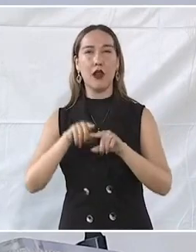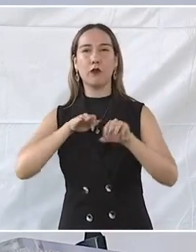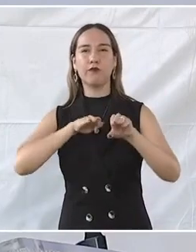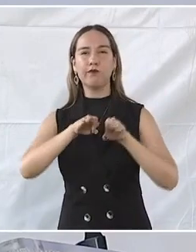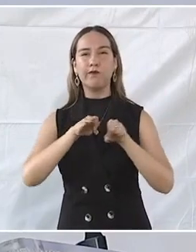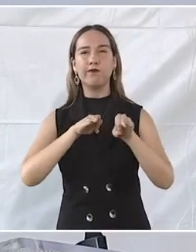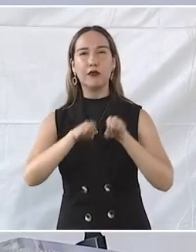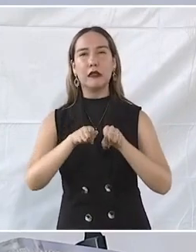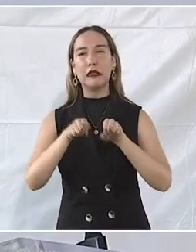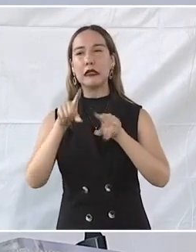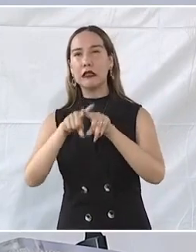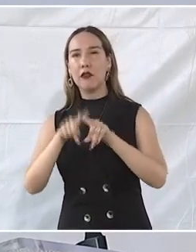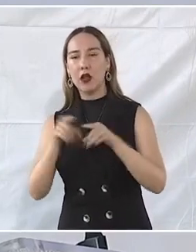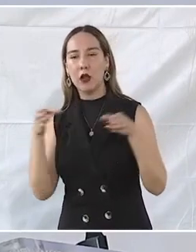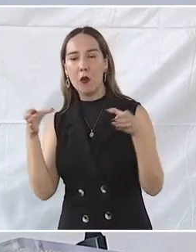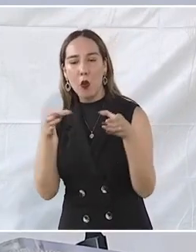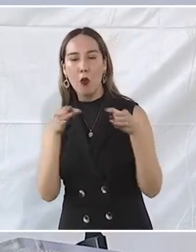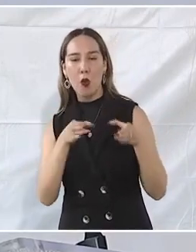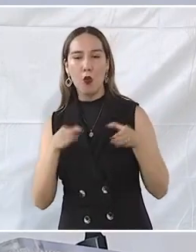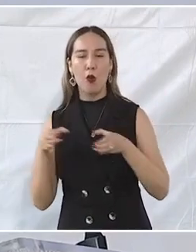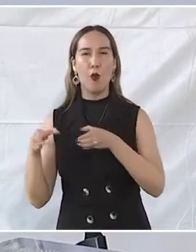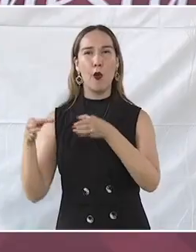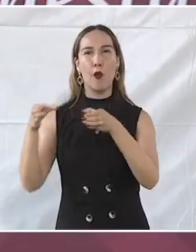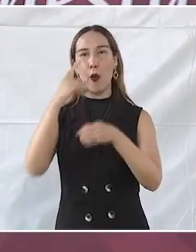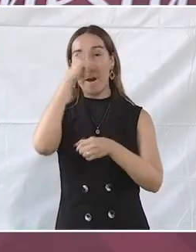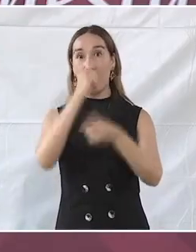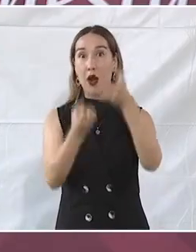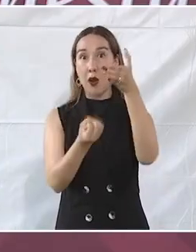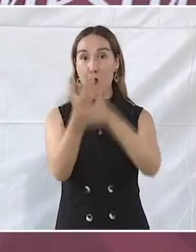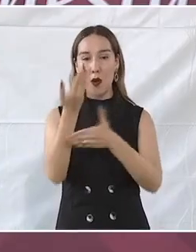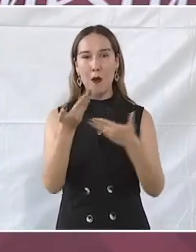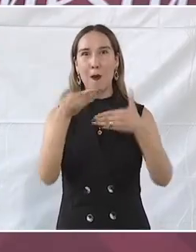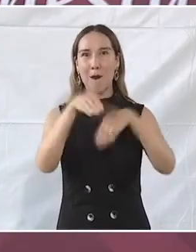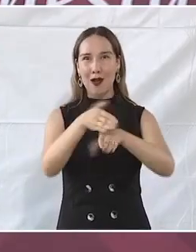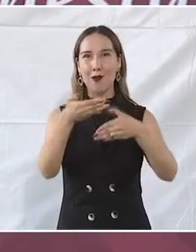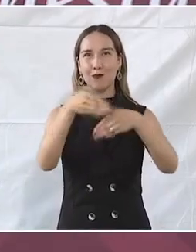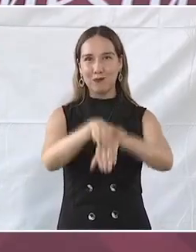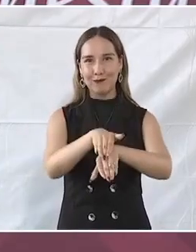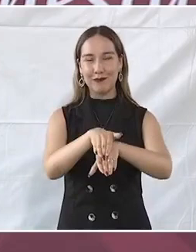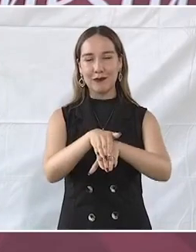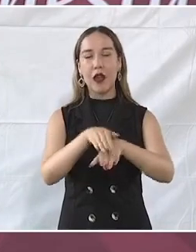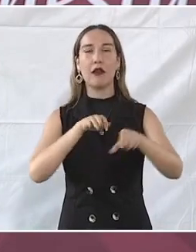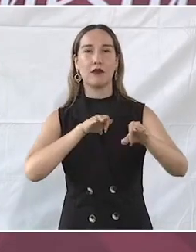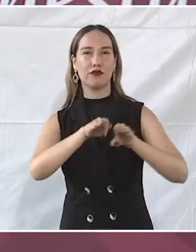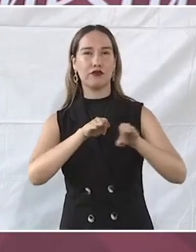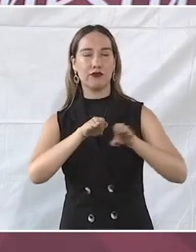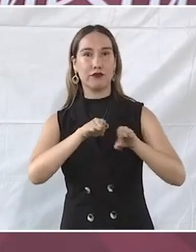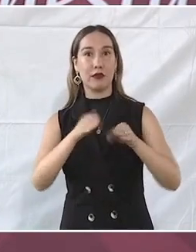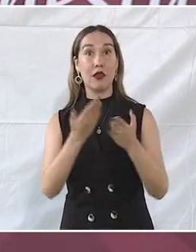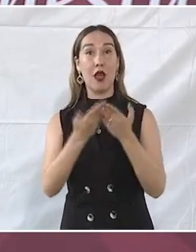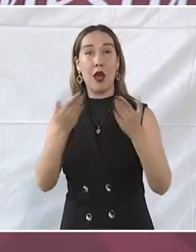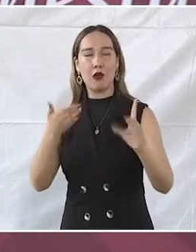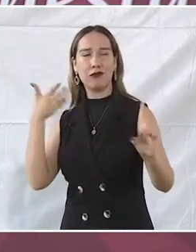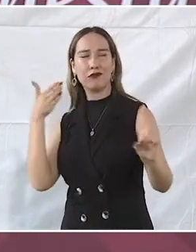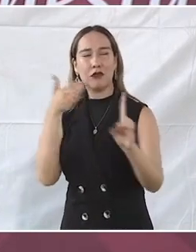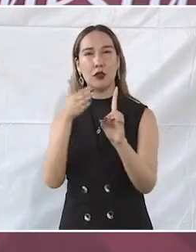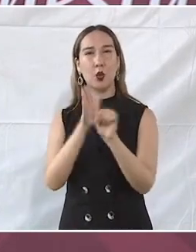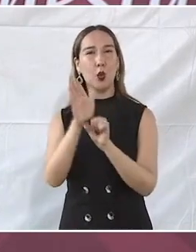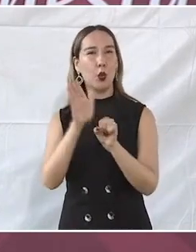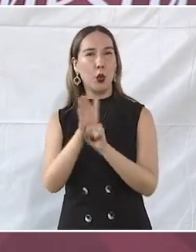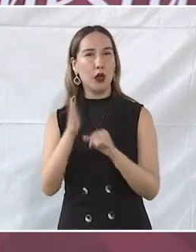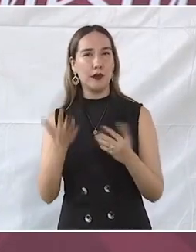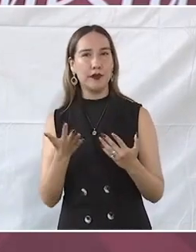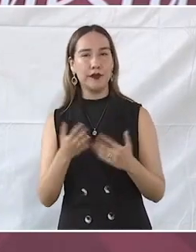instalado comités en las nuevas sucursales del banco que ya están operando. El objetivo es que con la ayuda de estos comités,